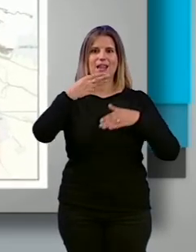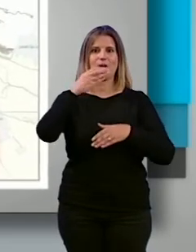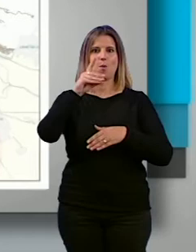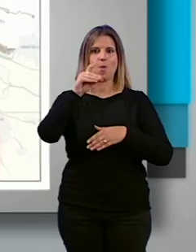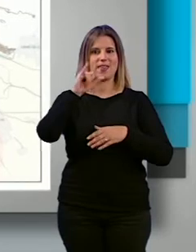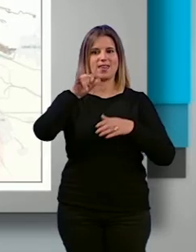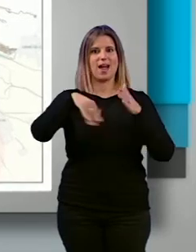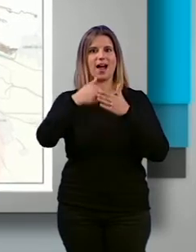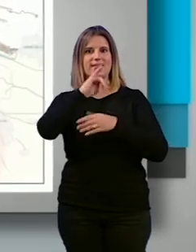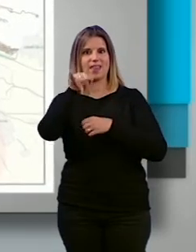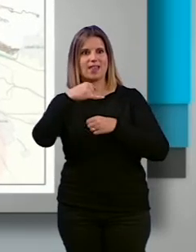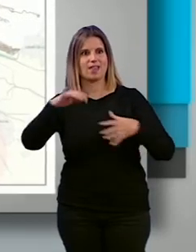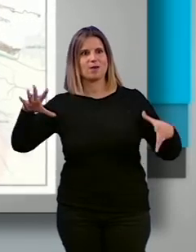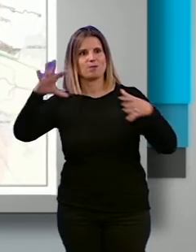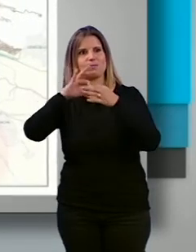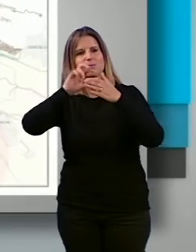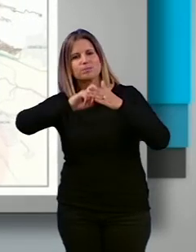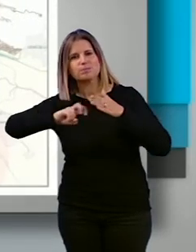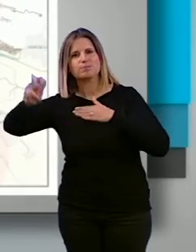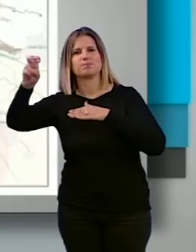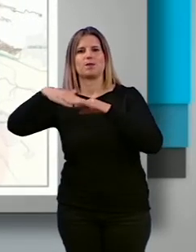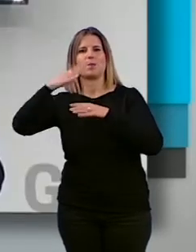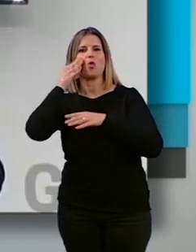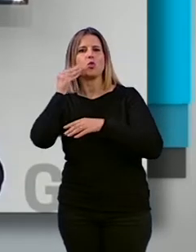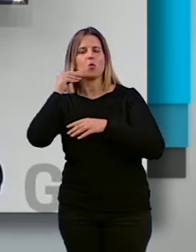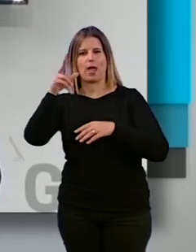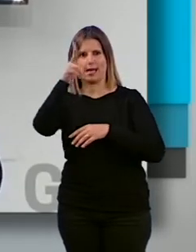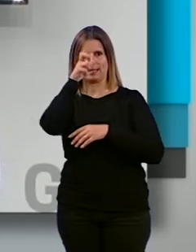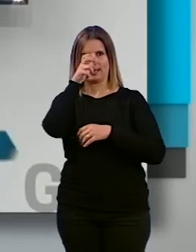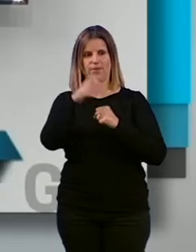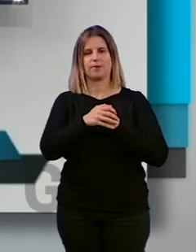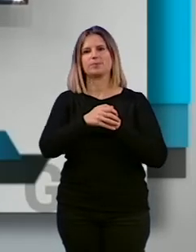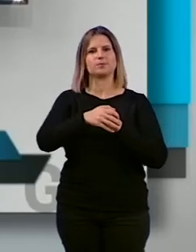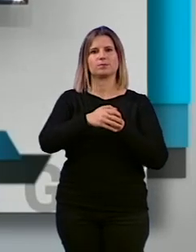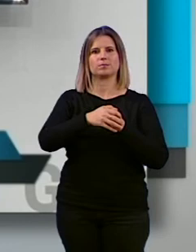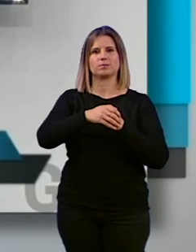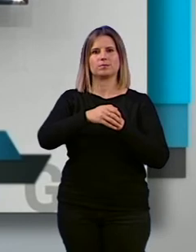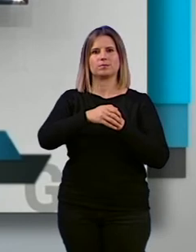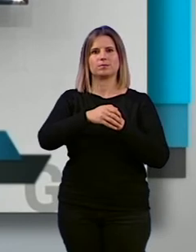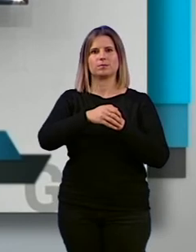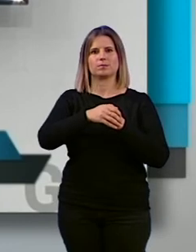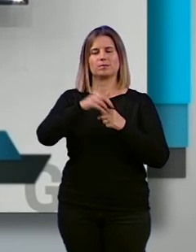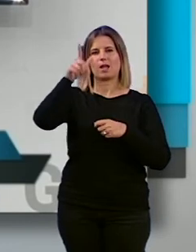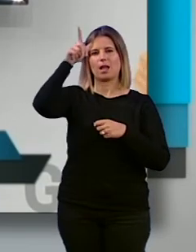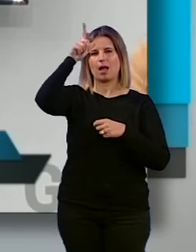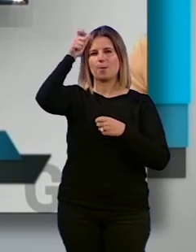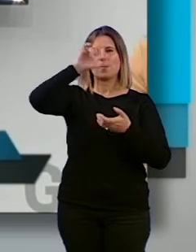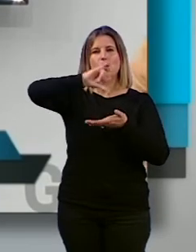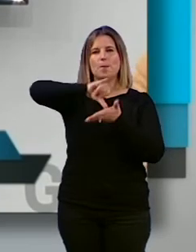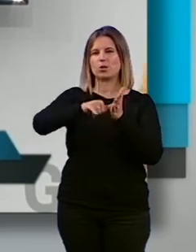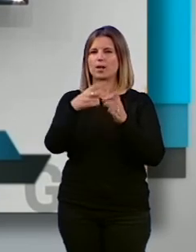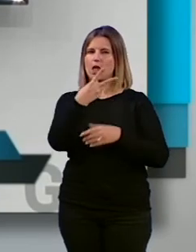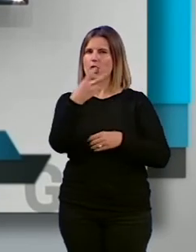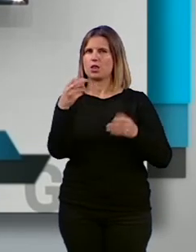el barrio del Zaidín y que se prolongaría hacia La Zubia y Santa Fe. Es que el área metropolitana no son doscientos y pico mil habitantes,